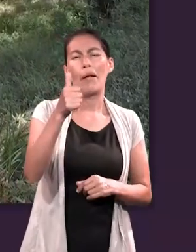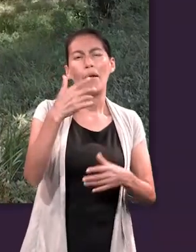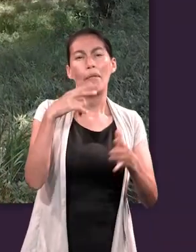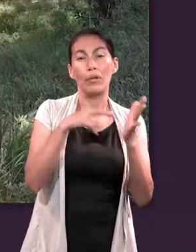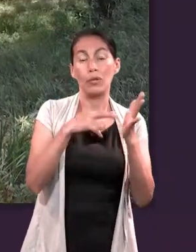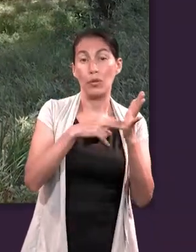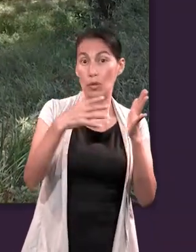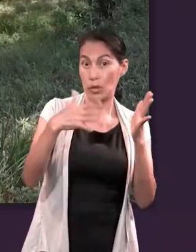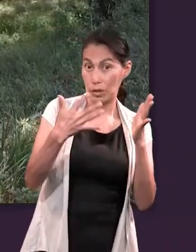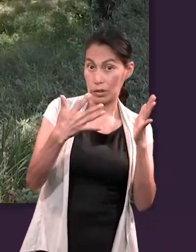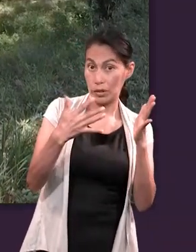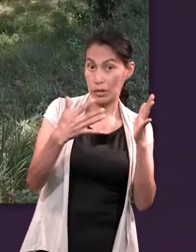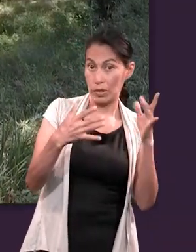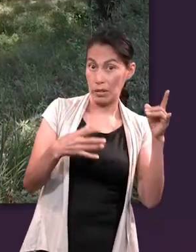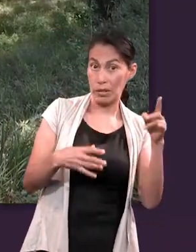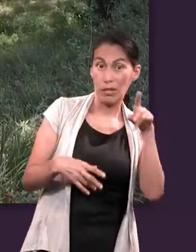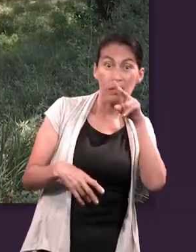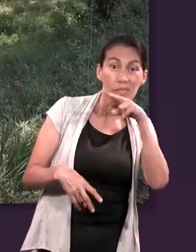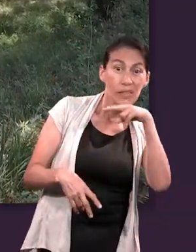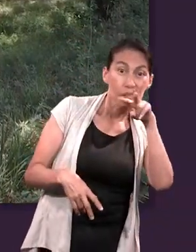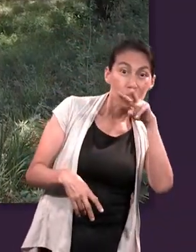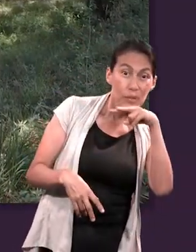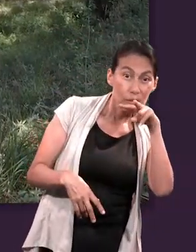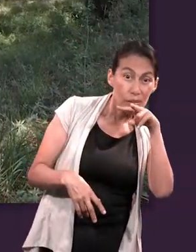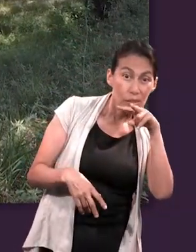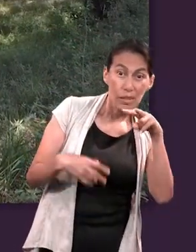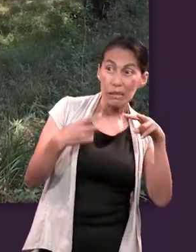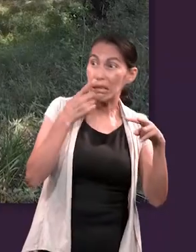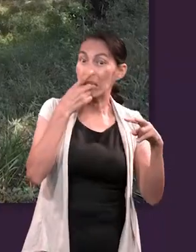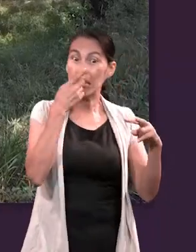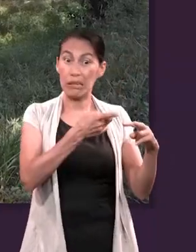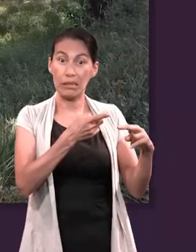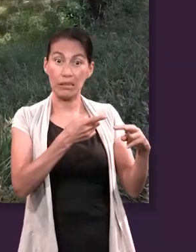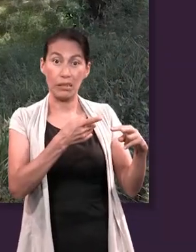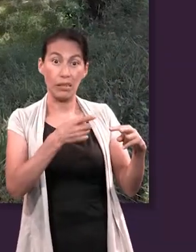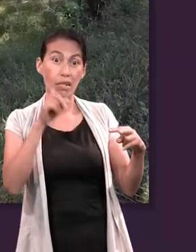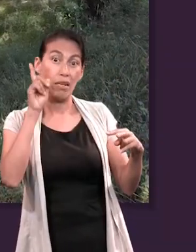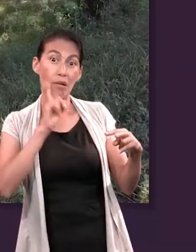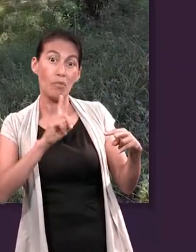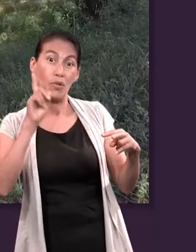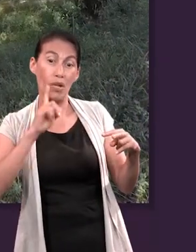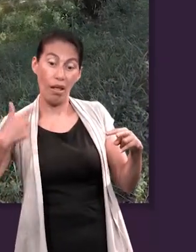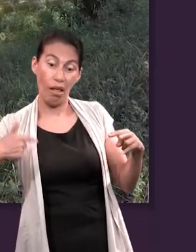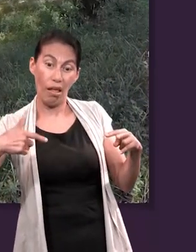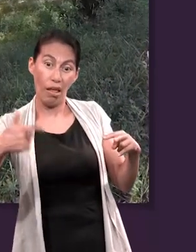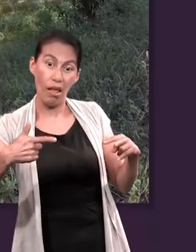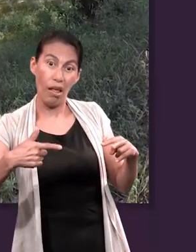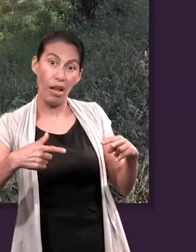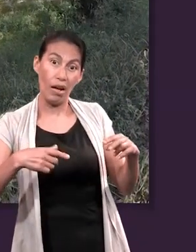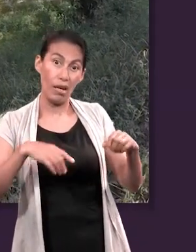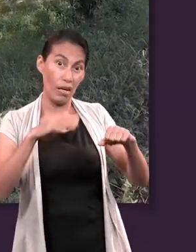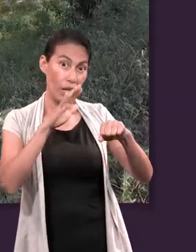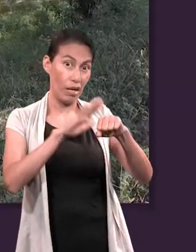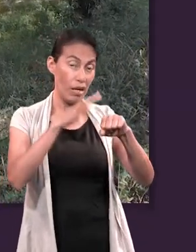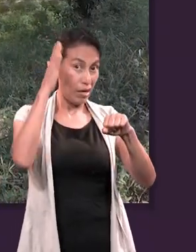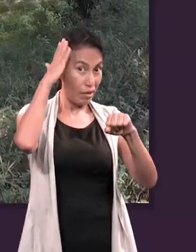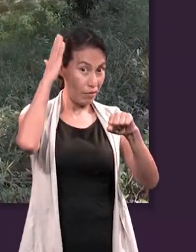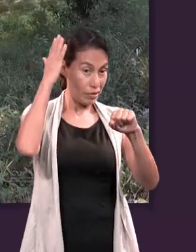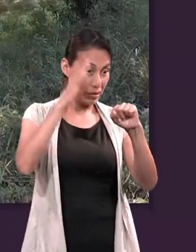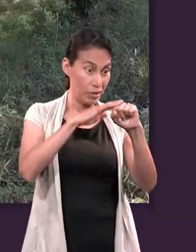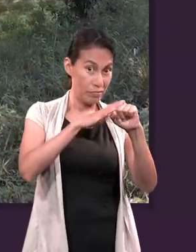primero lo encontramos en el versículo 15 donde a la serpiente se le dice la simiente de la mujer te va a aplastar la cabeza,